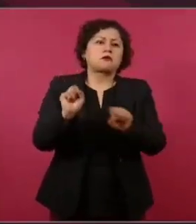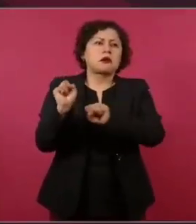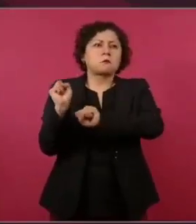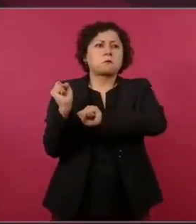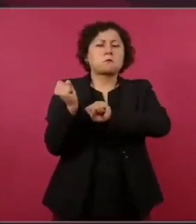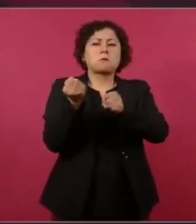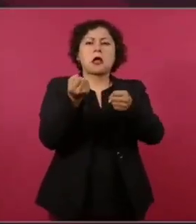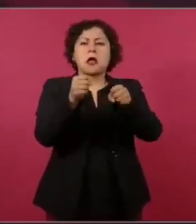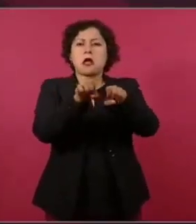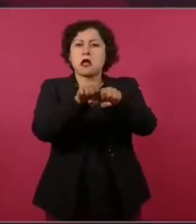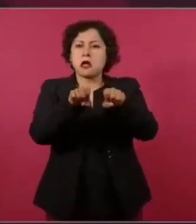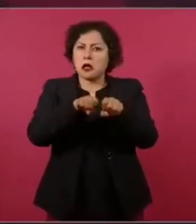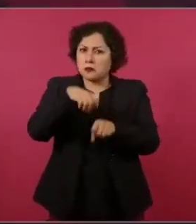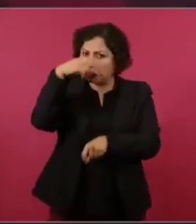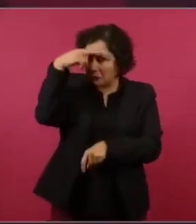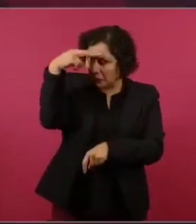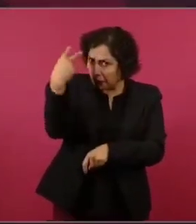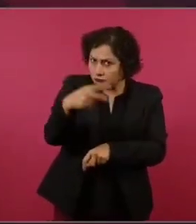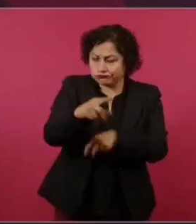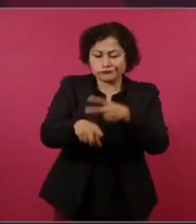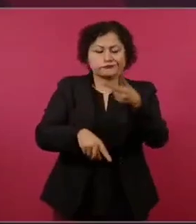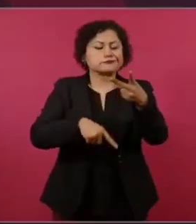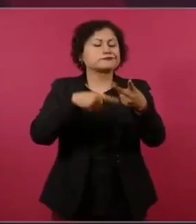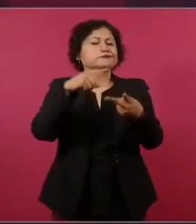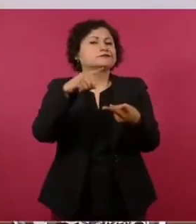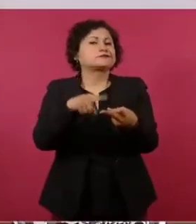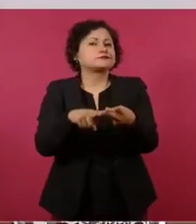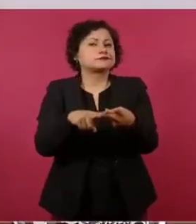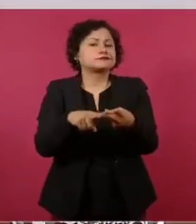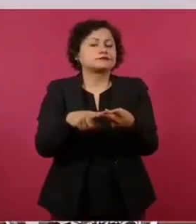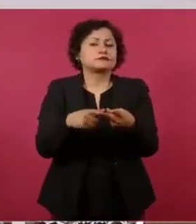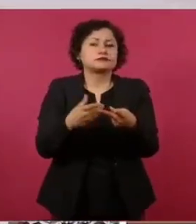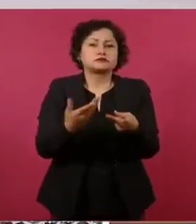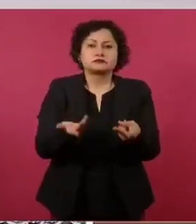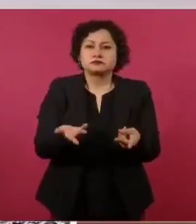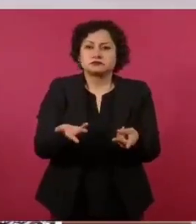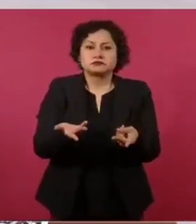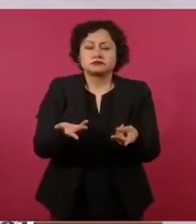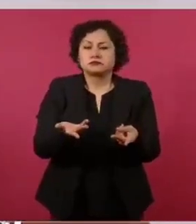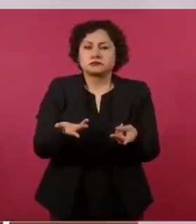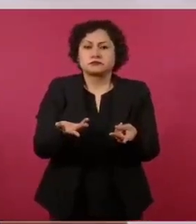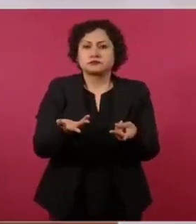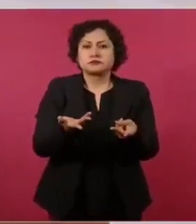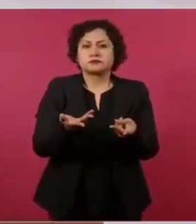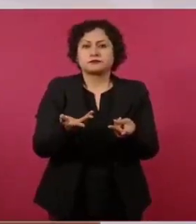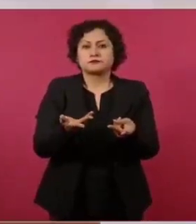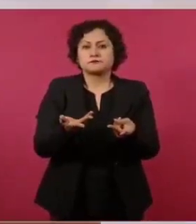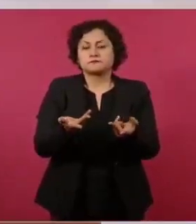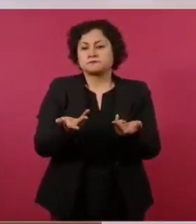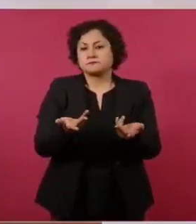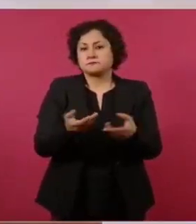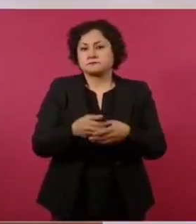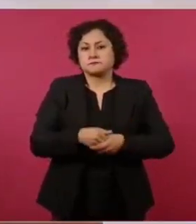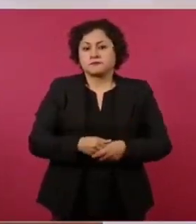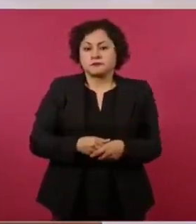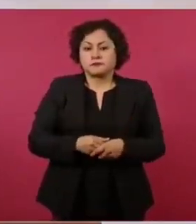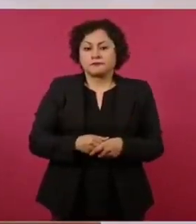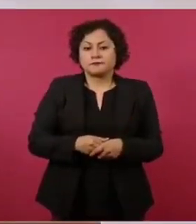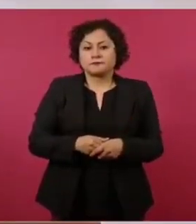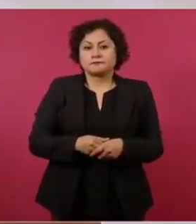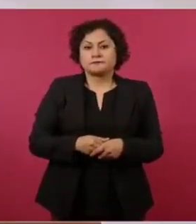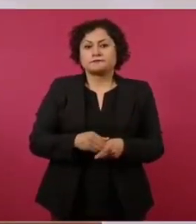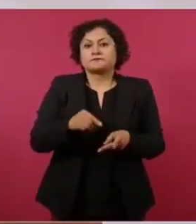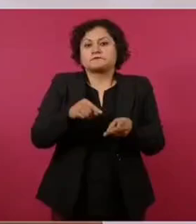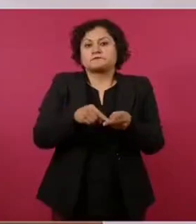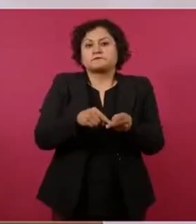cómo va en su momento la Serie